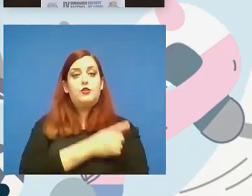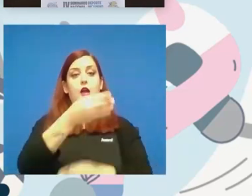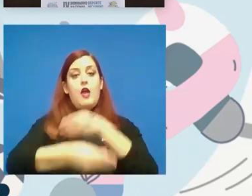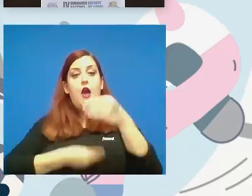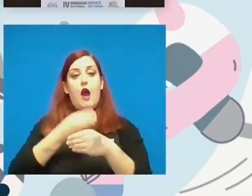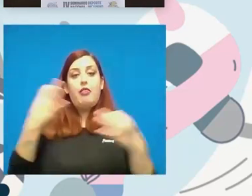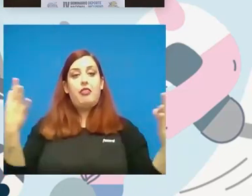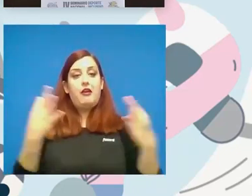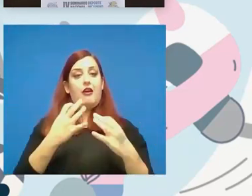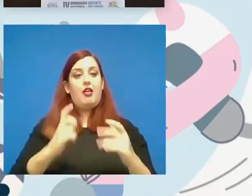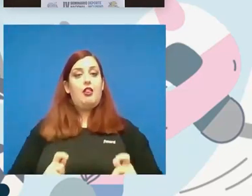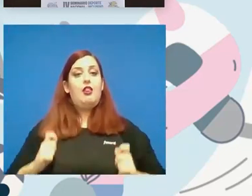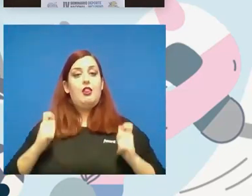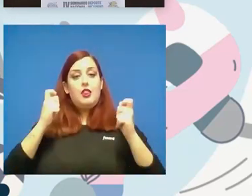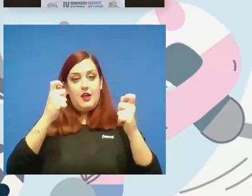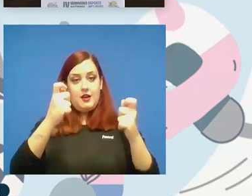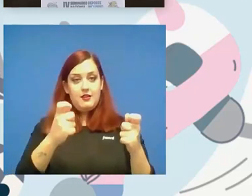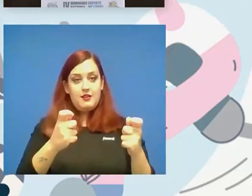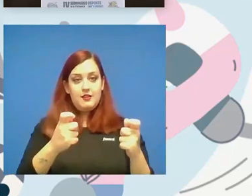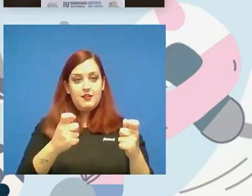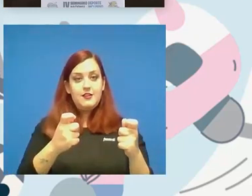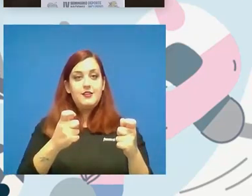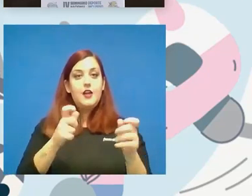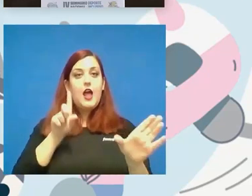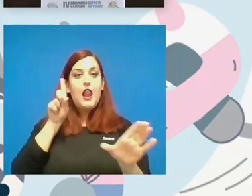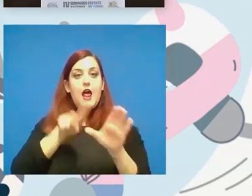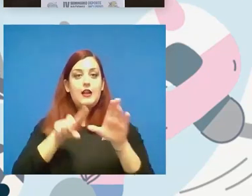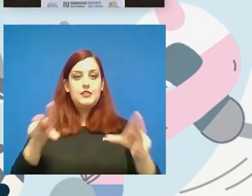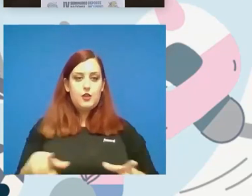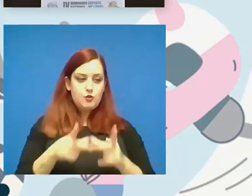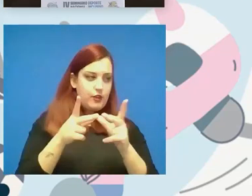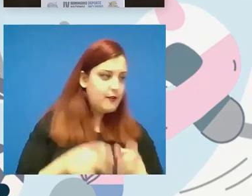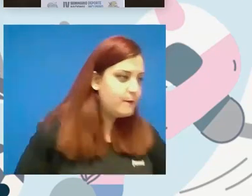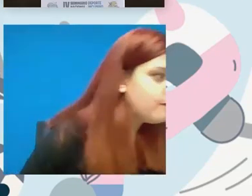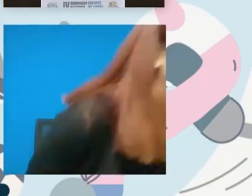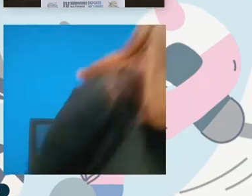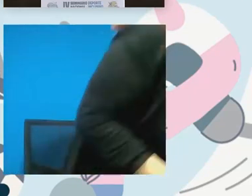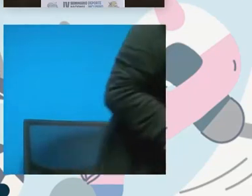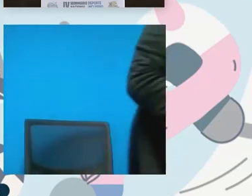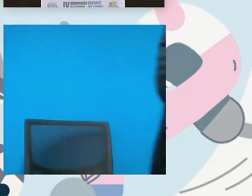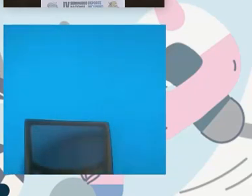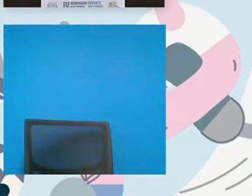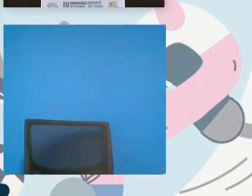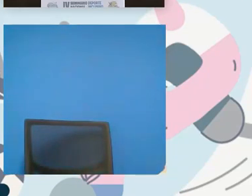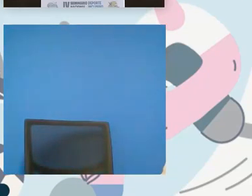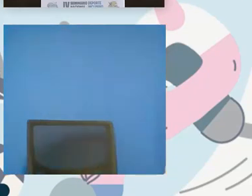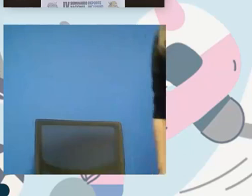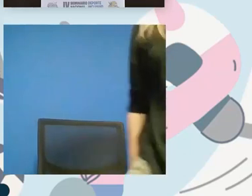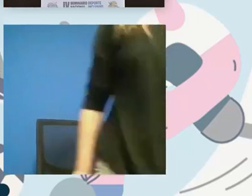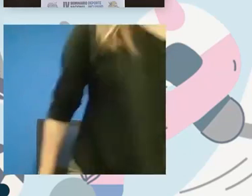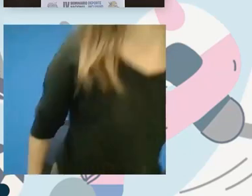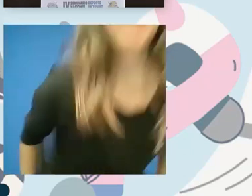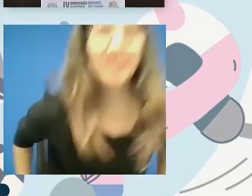permitirle la reinserción social por así decirlo desarrollamos programas de ocio y tiempo libre